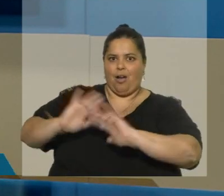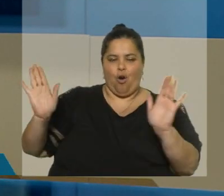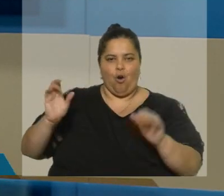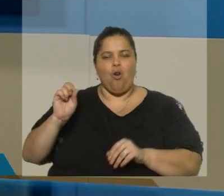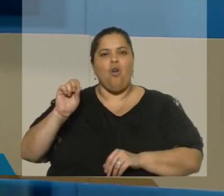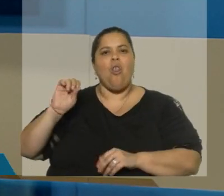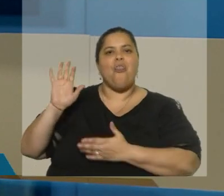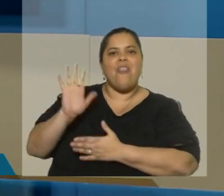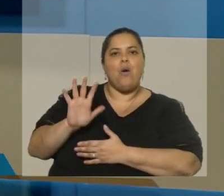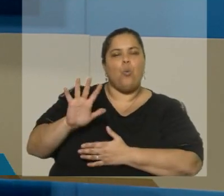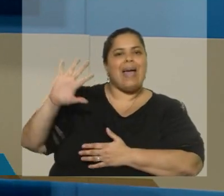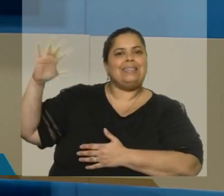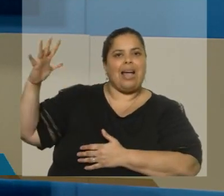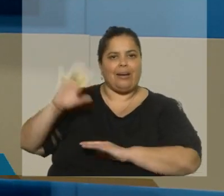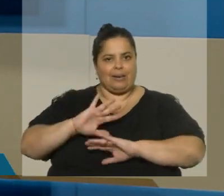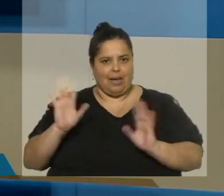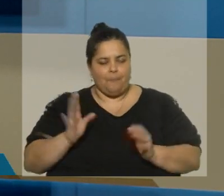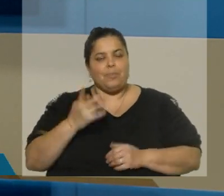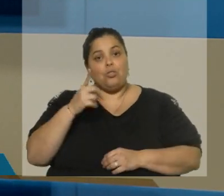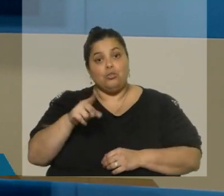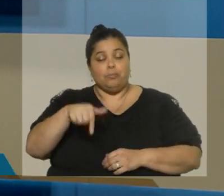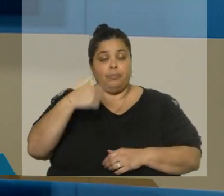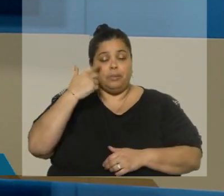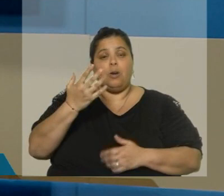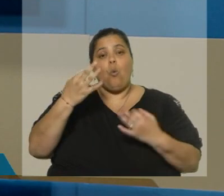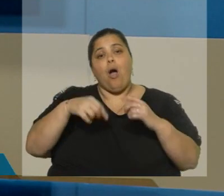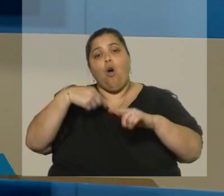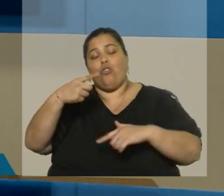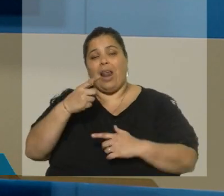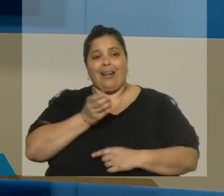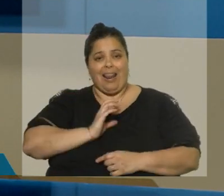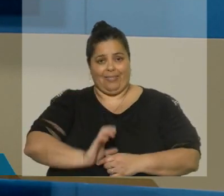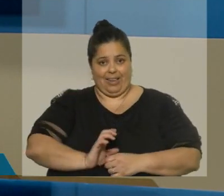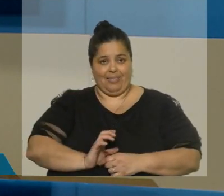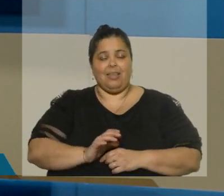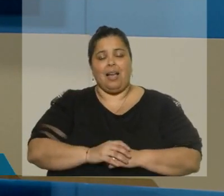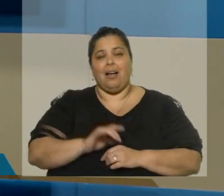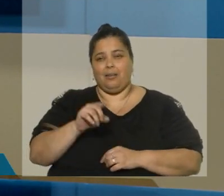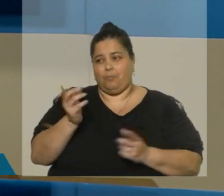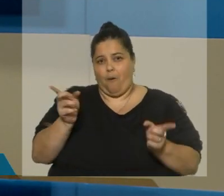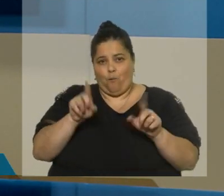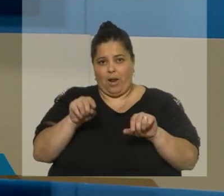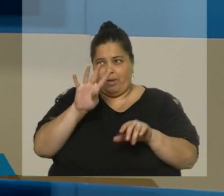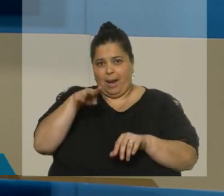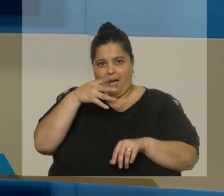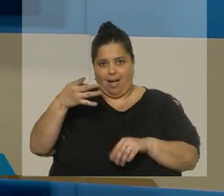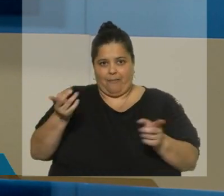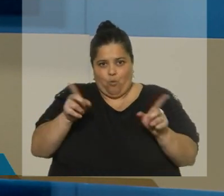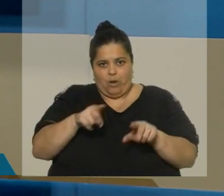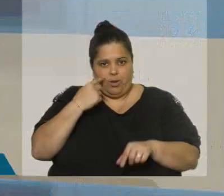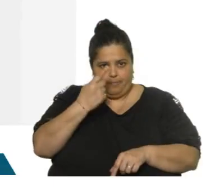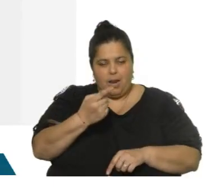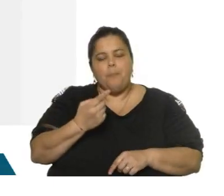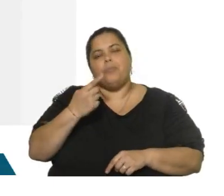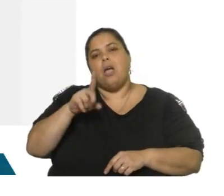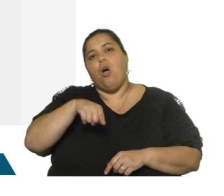hablábamos de tasas. Hay una característica más, si podemos volver a la placa que recién quitamos del aire por un instante, y es que tiene